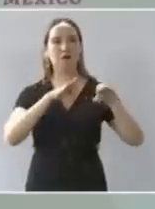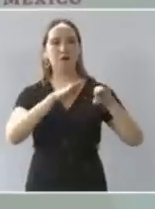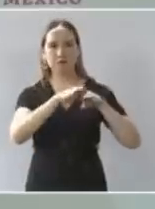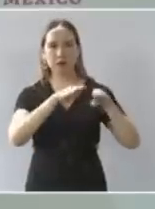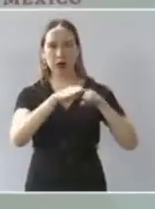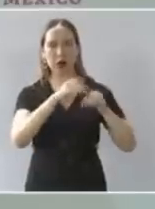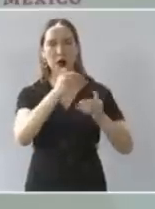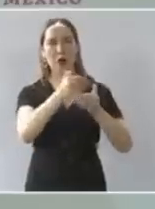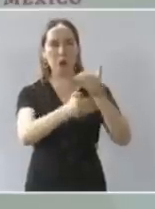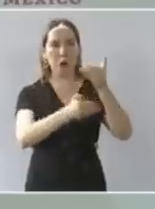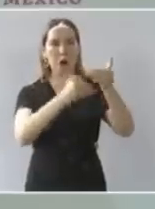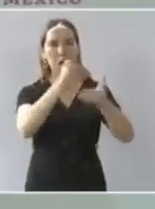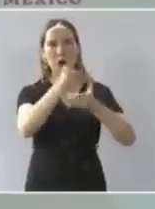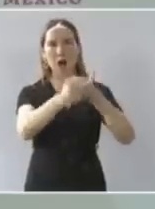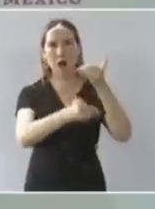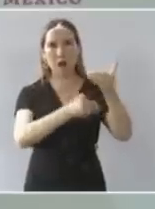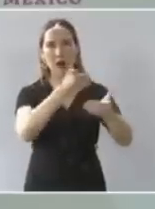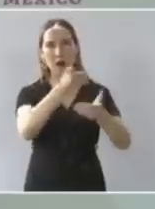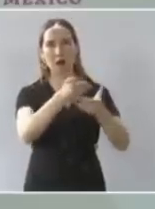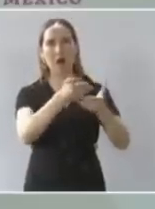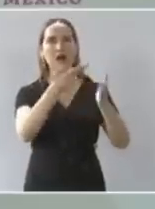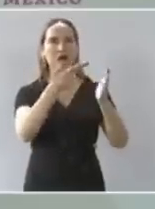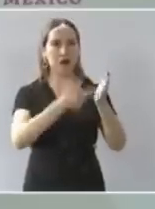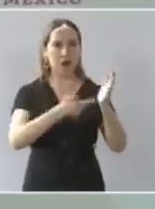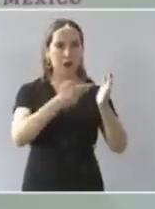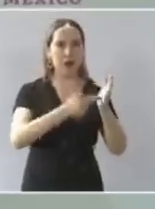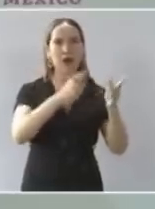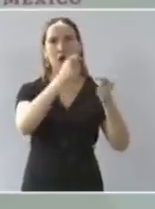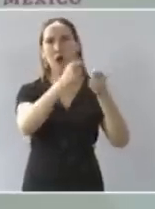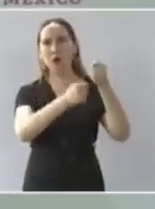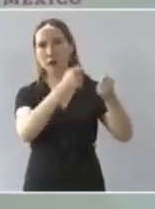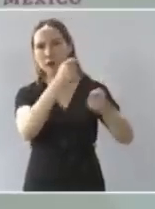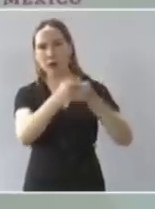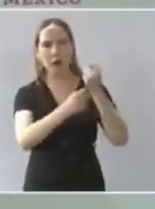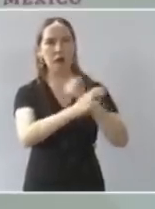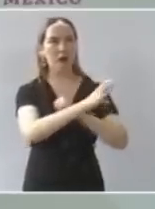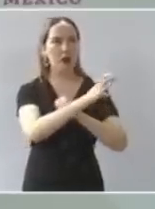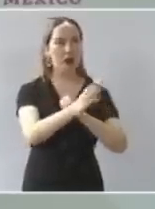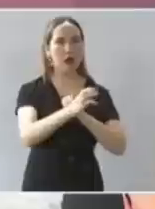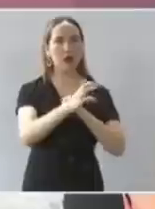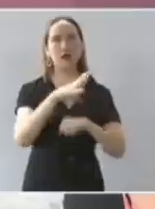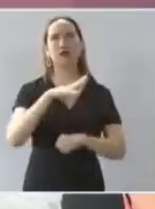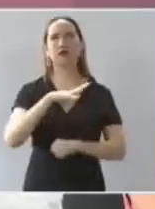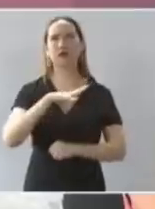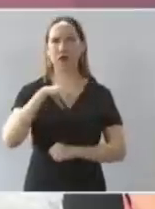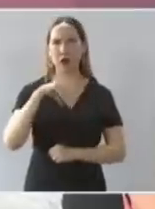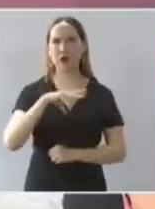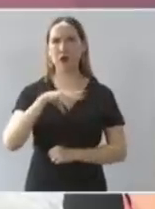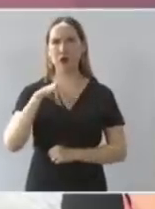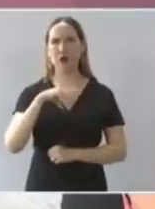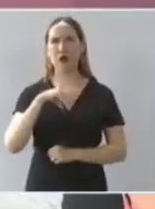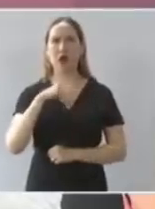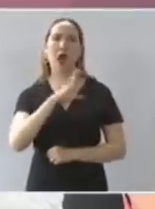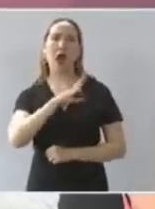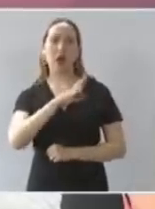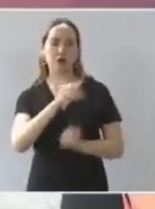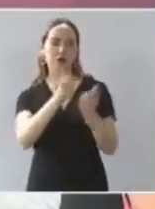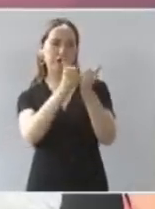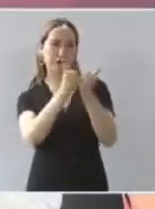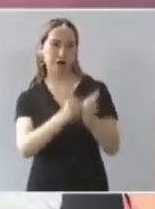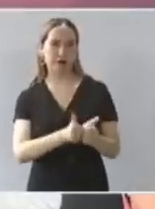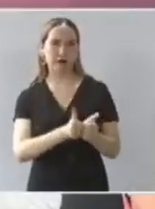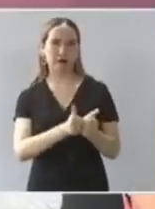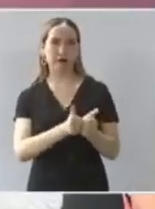la misma empresa en el mismo taller en el mismo comercio donde estuvo formándose esto es muy